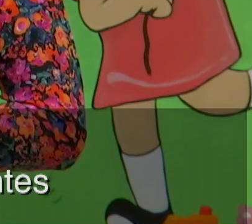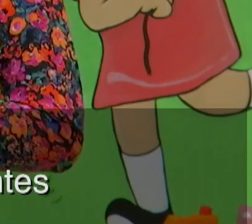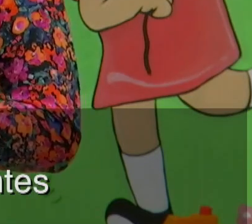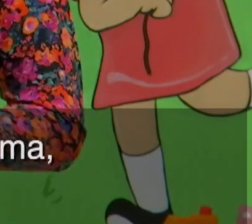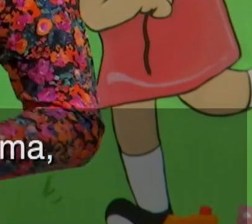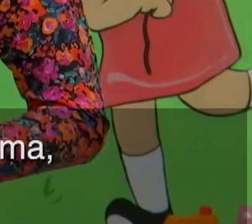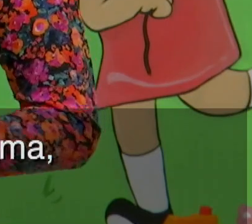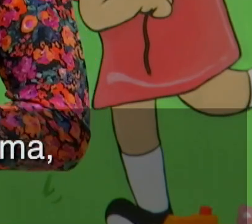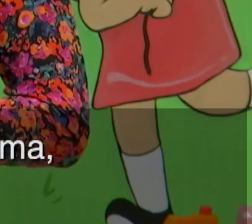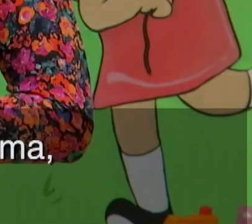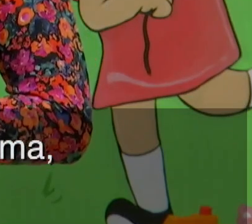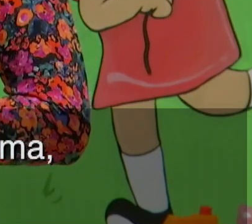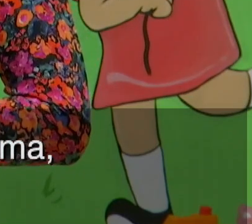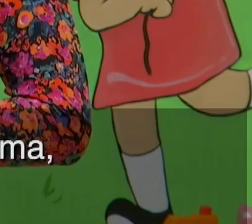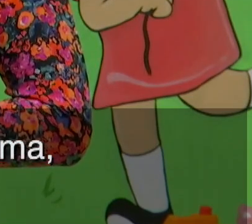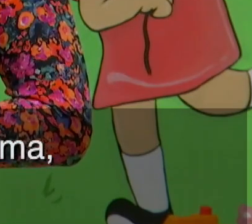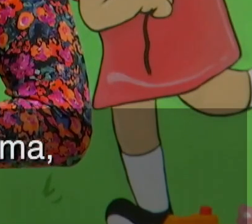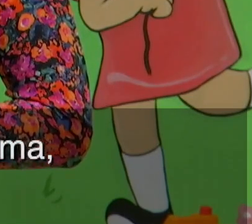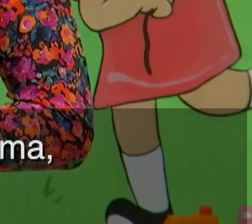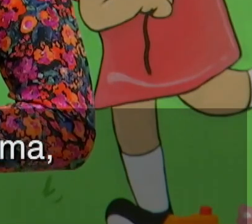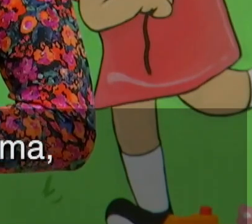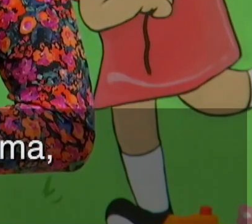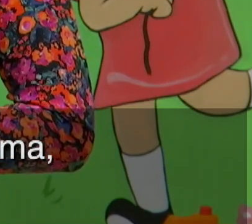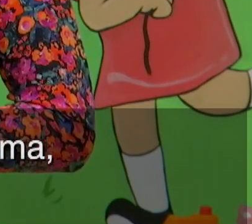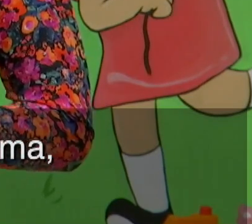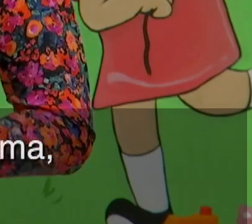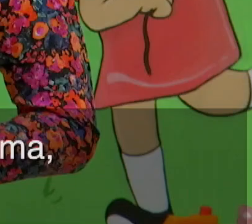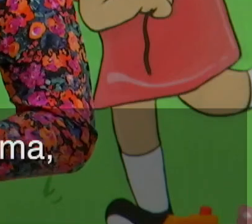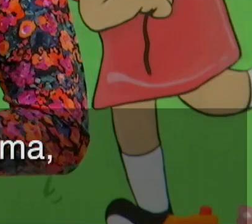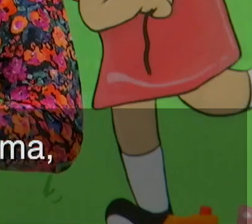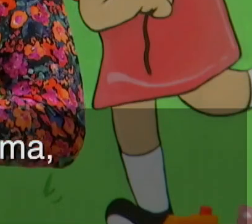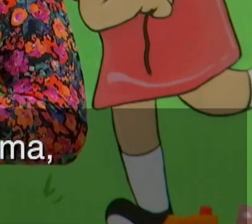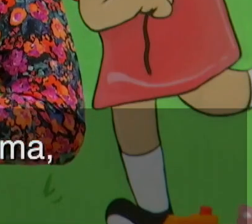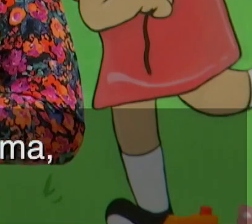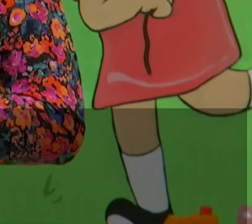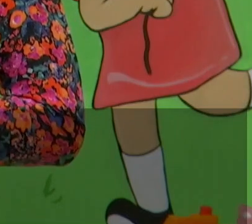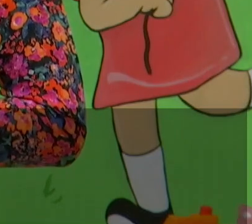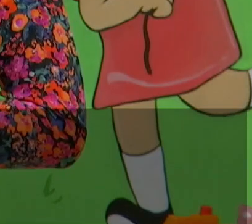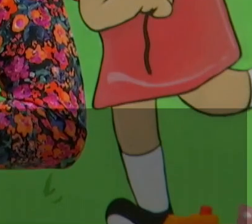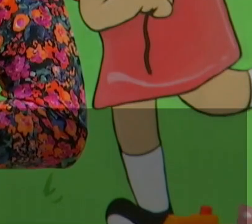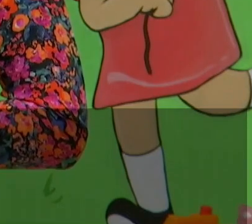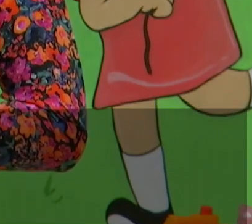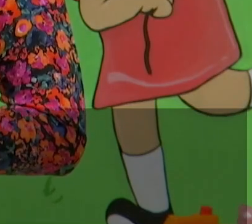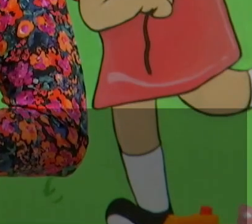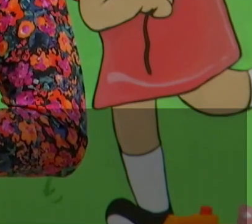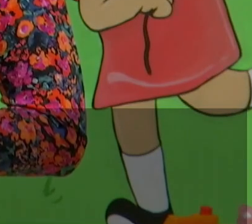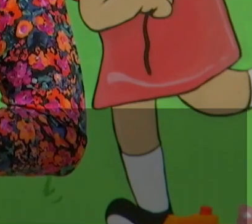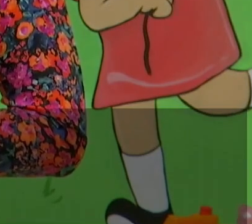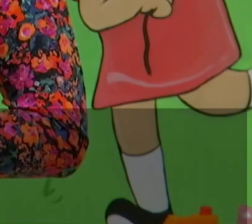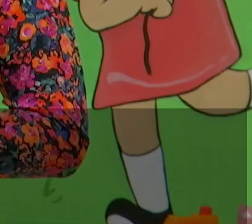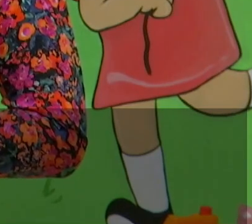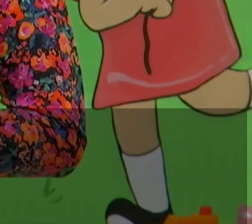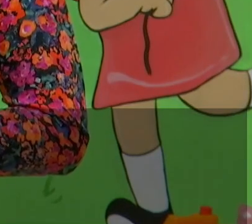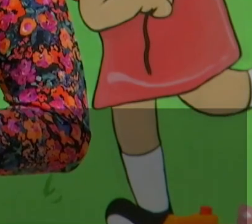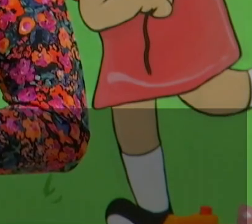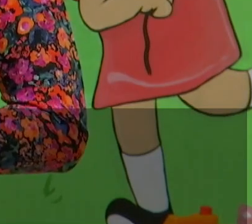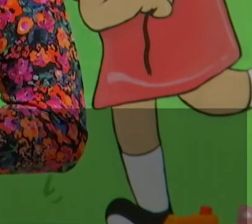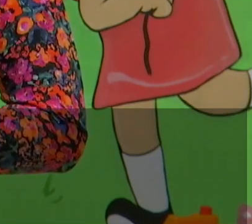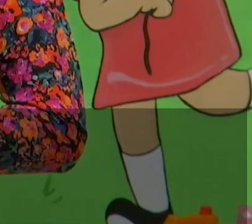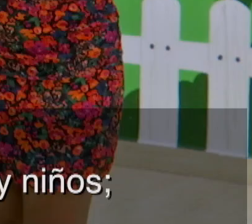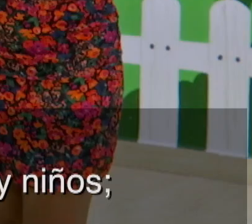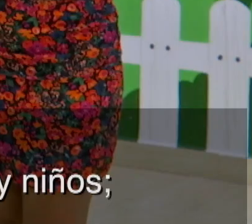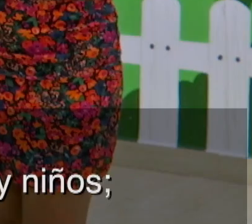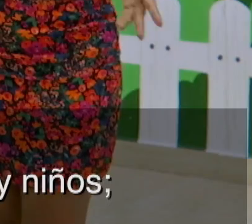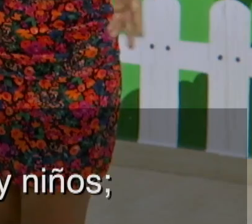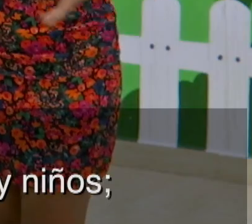adolescentes es perpetrada por algún pariente de la víctima característica que también se presenta en la violencia ejercida contra las